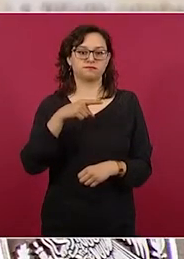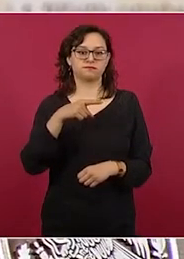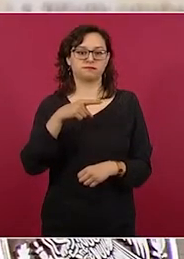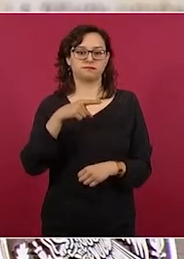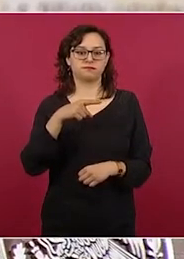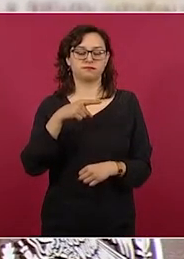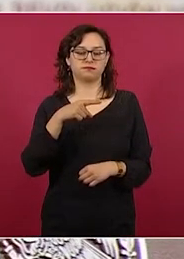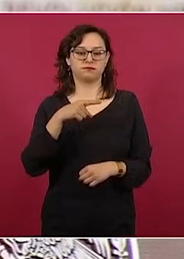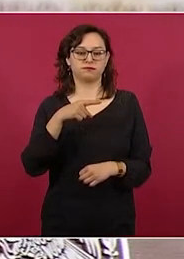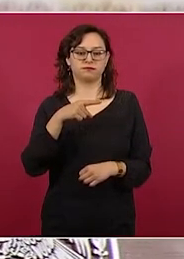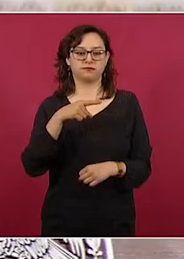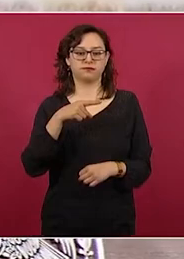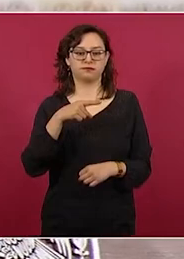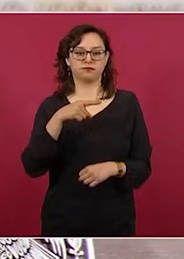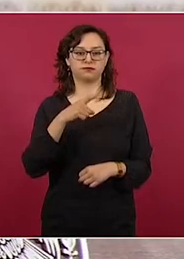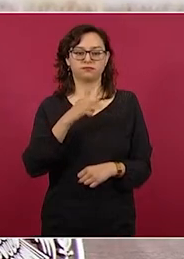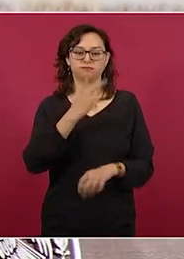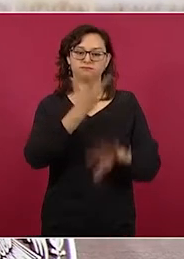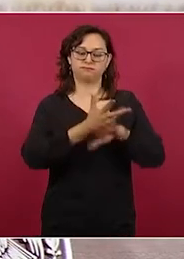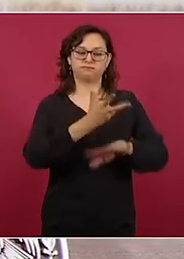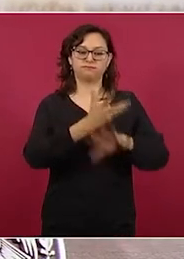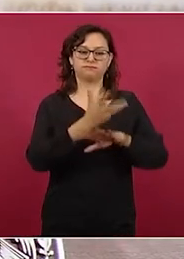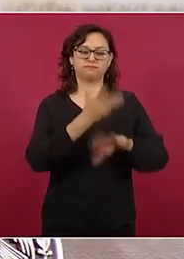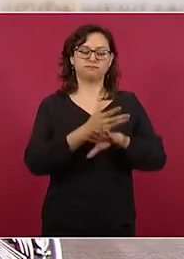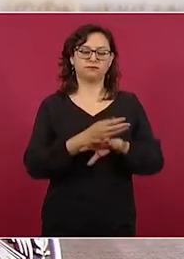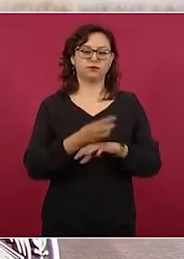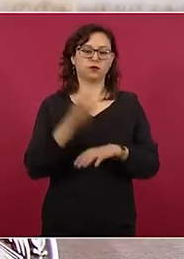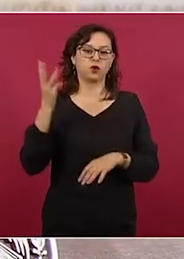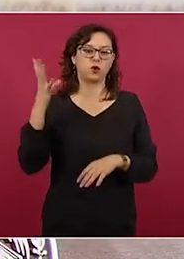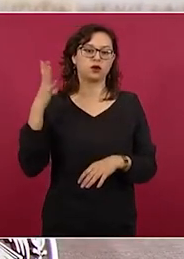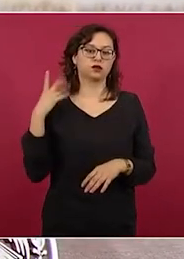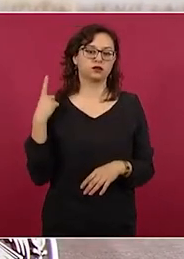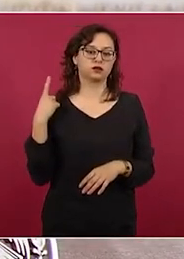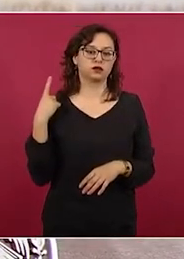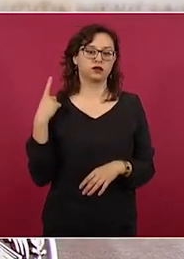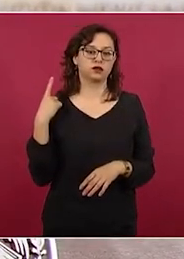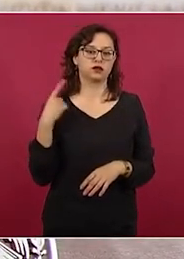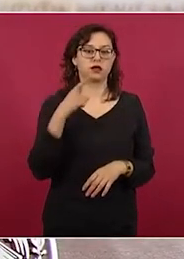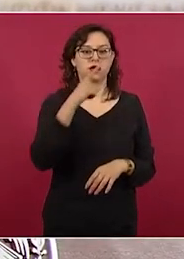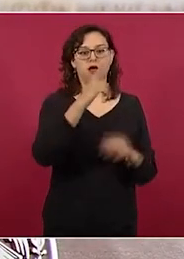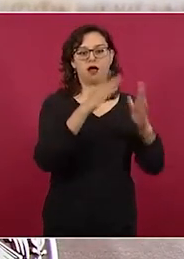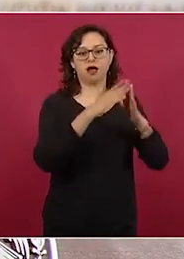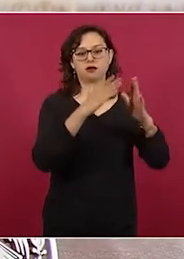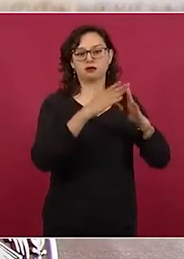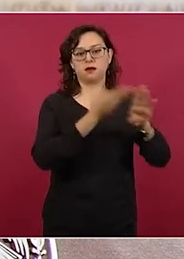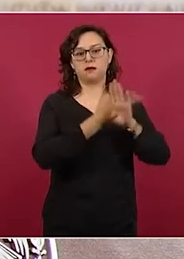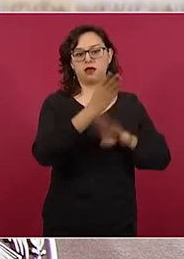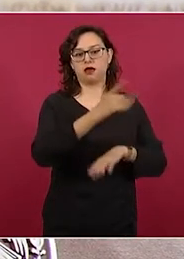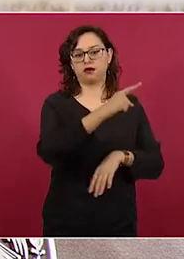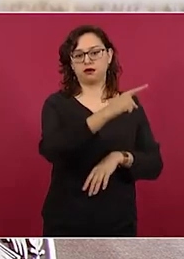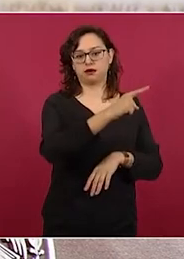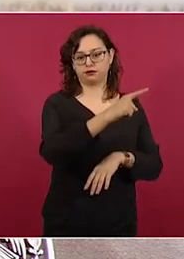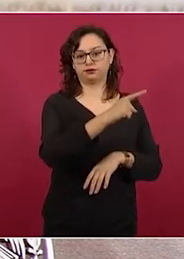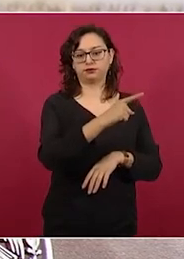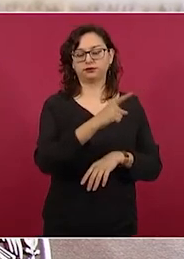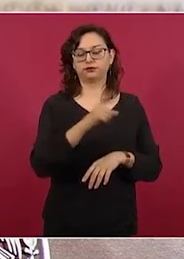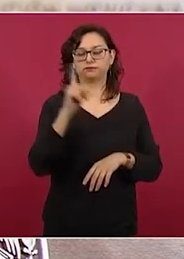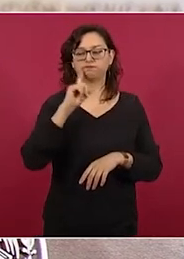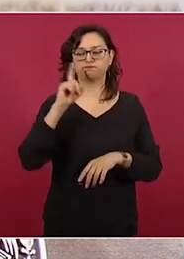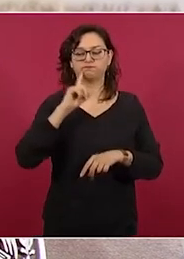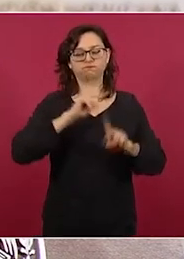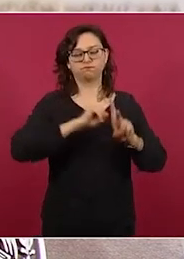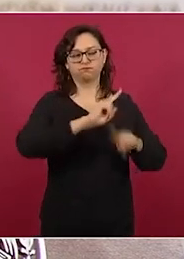o a Washington, precisamente por la celebración.